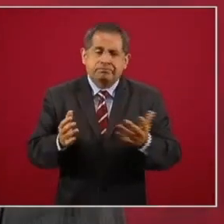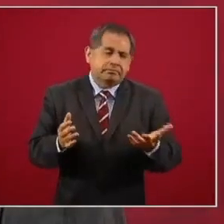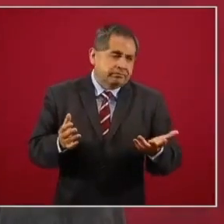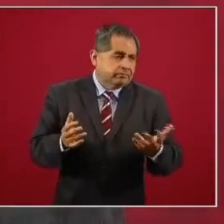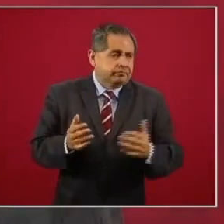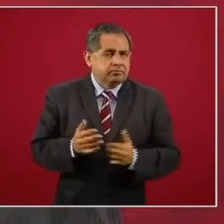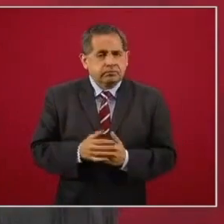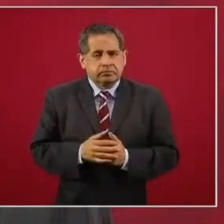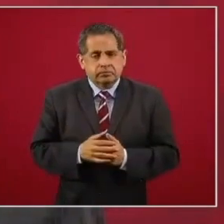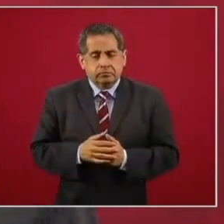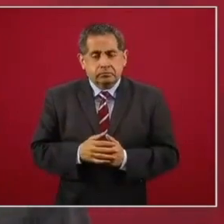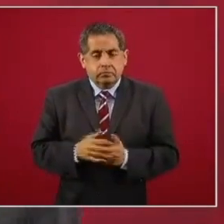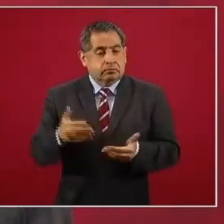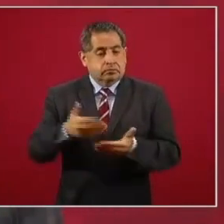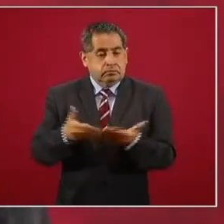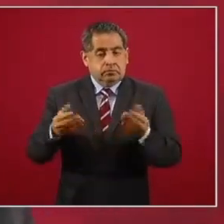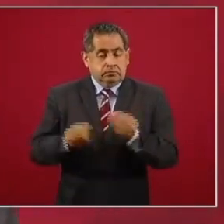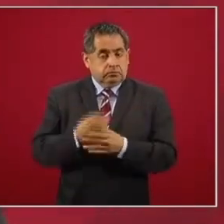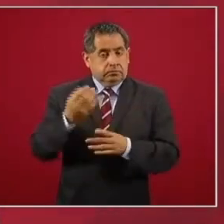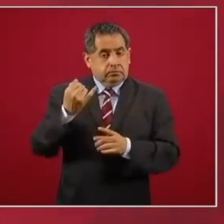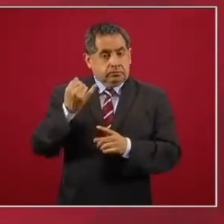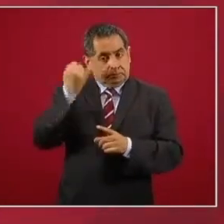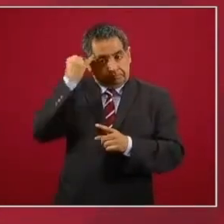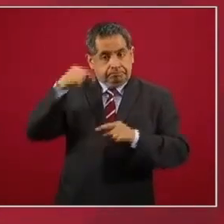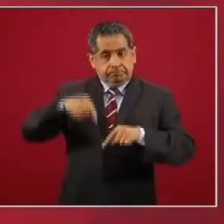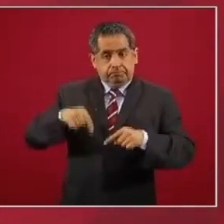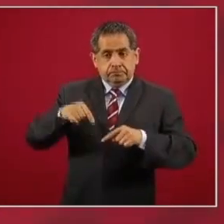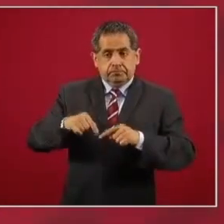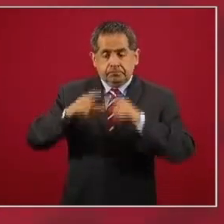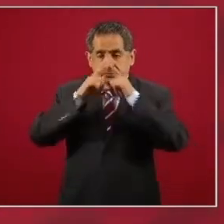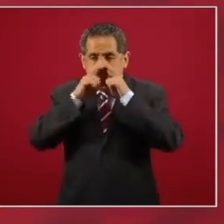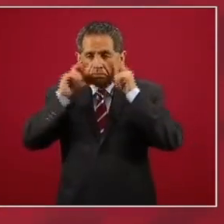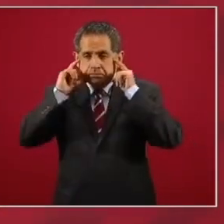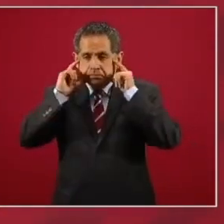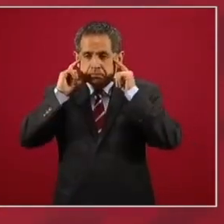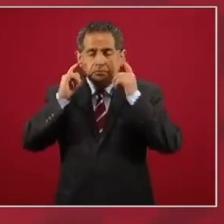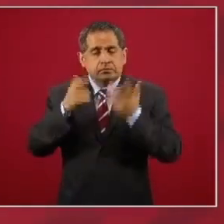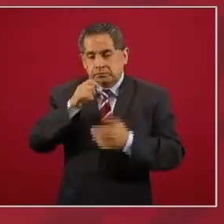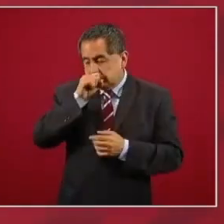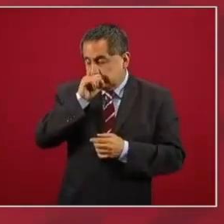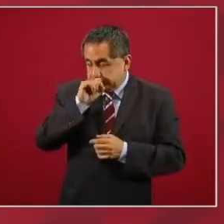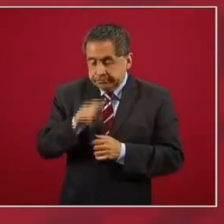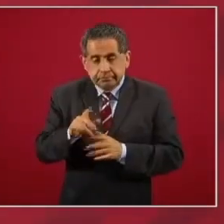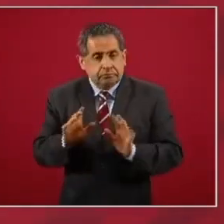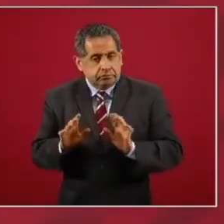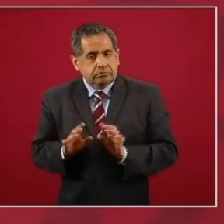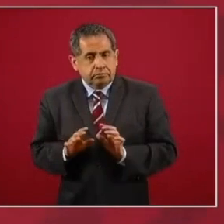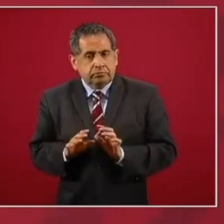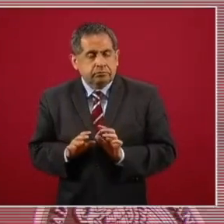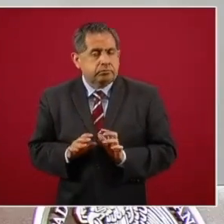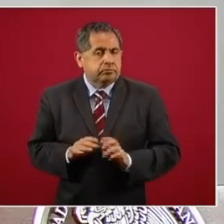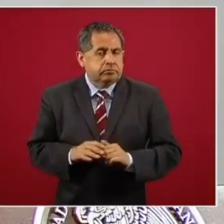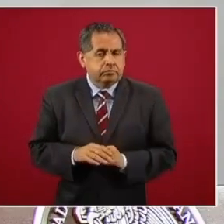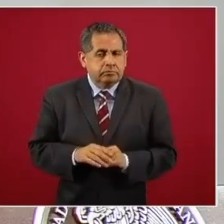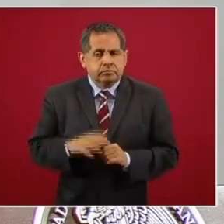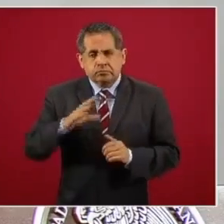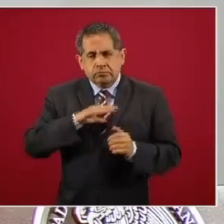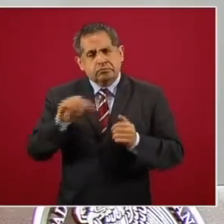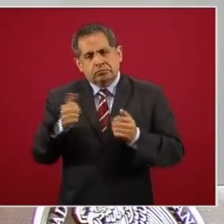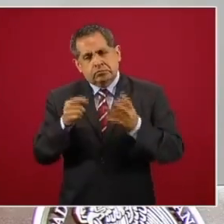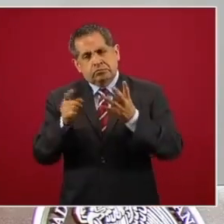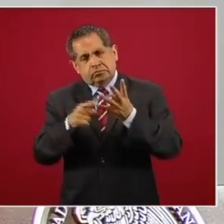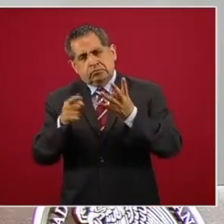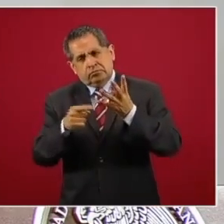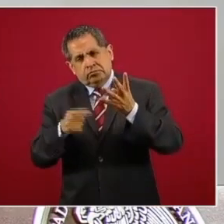ahora surge lo del cubrebocas también y hay otras